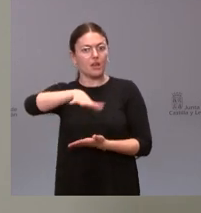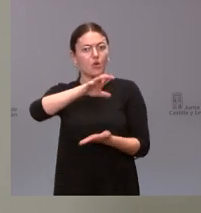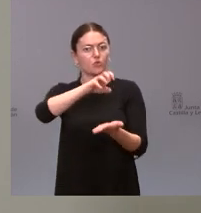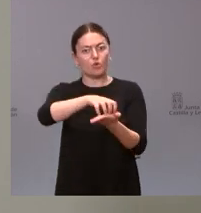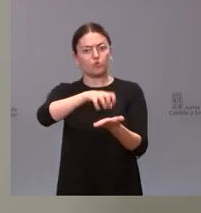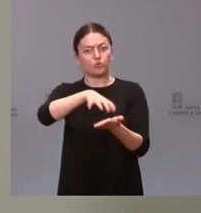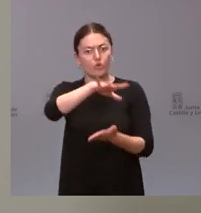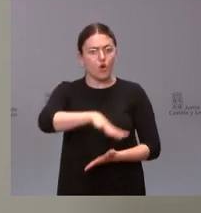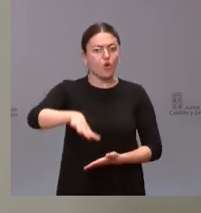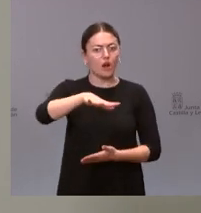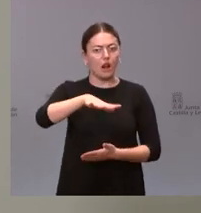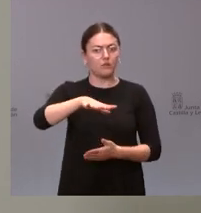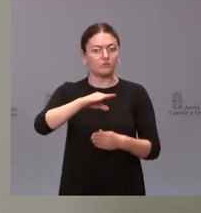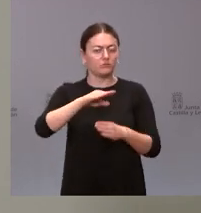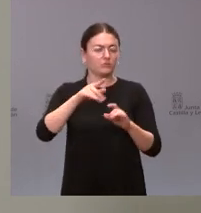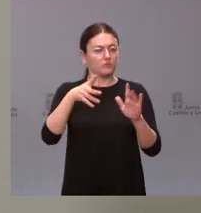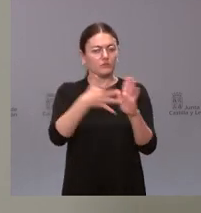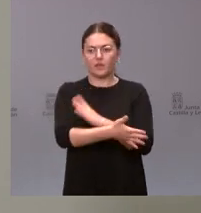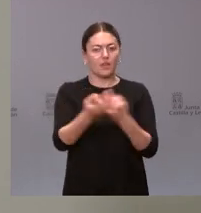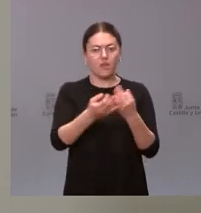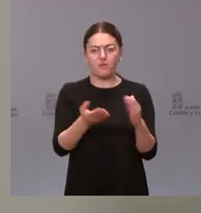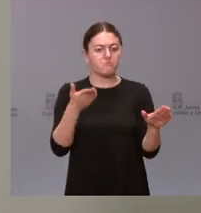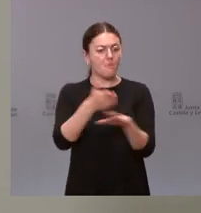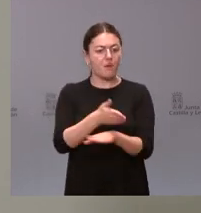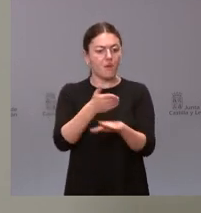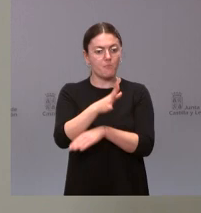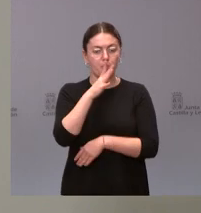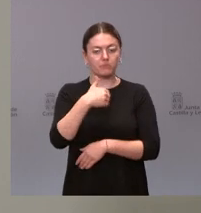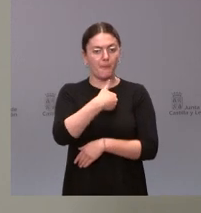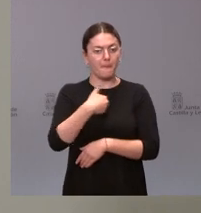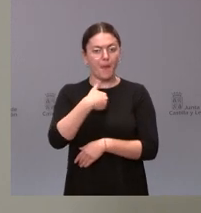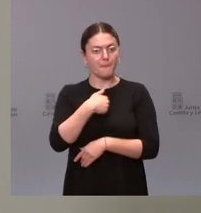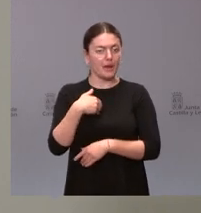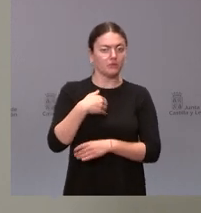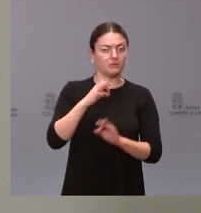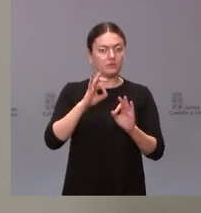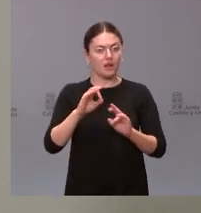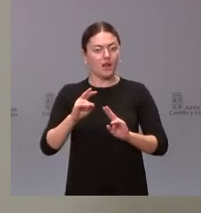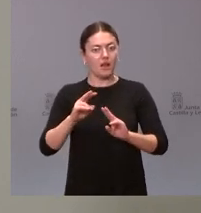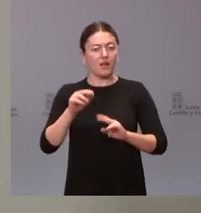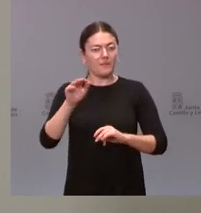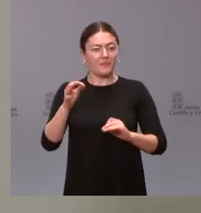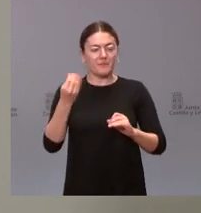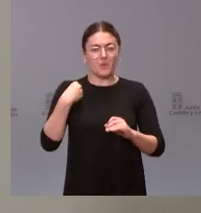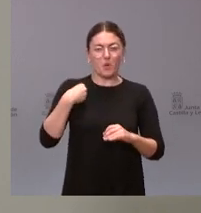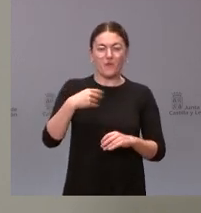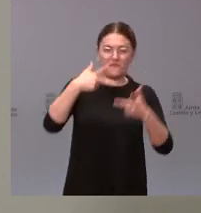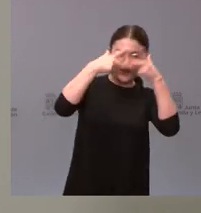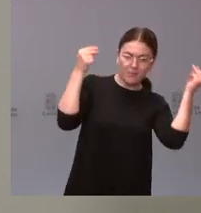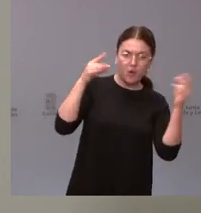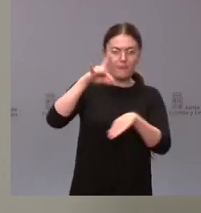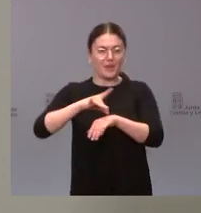sigan yendo en los consultorios locales porque tiene un papel muy activo al cual no puede llegar los profesionales de enfermería una cosa no quita la otra es decir